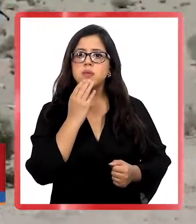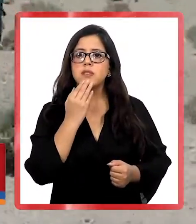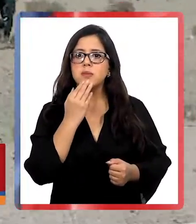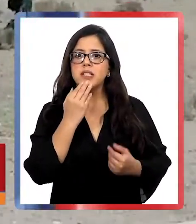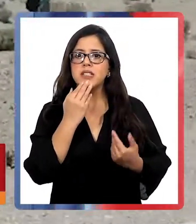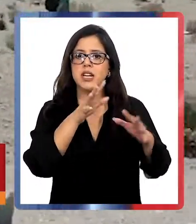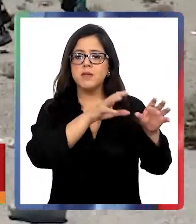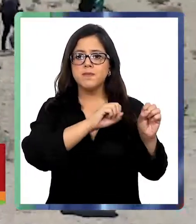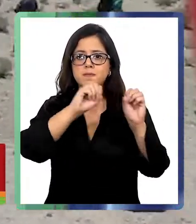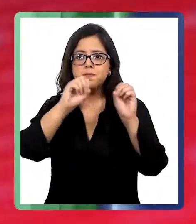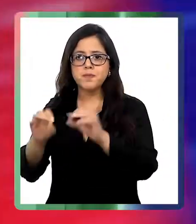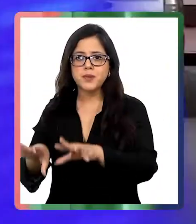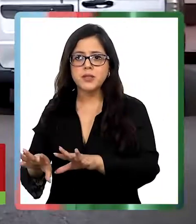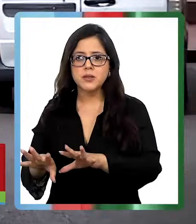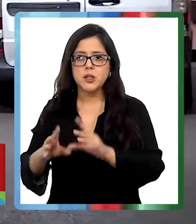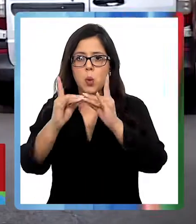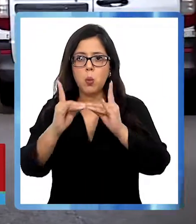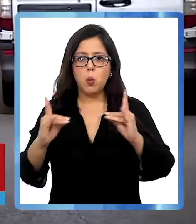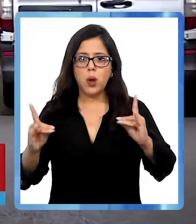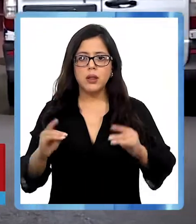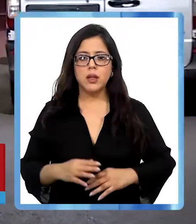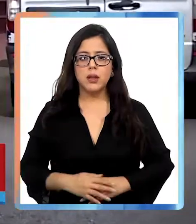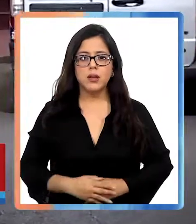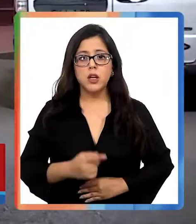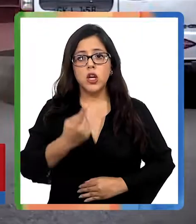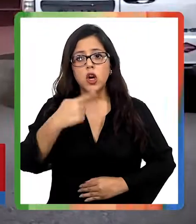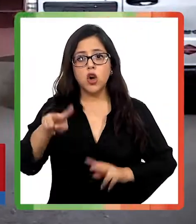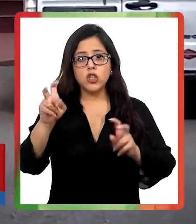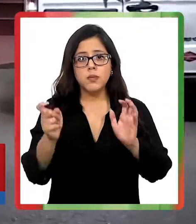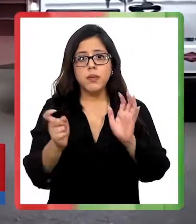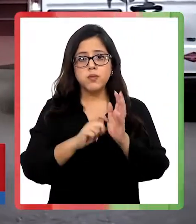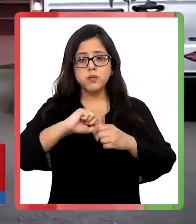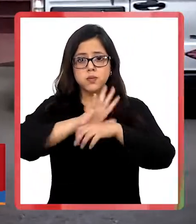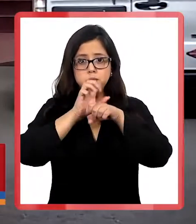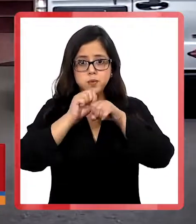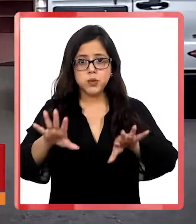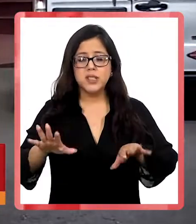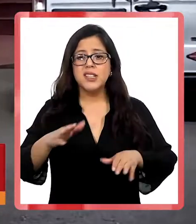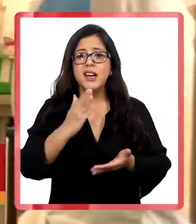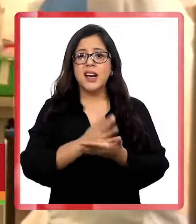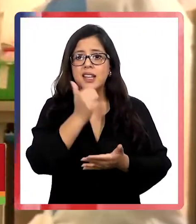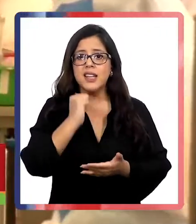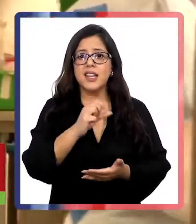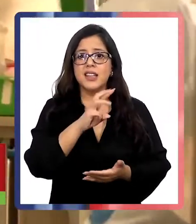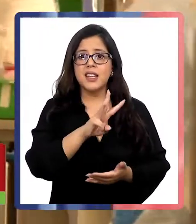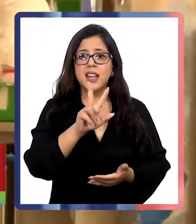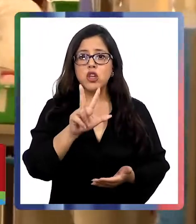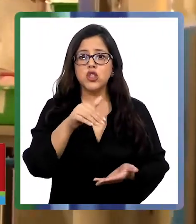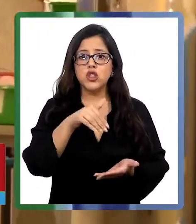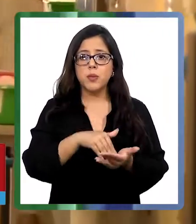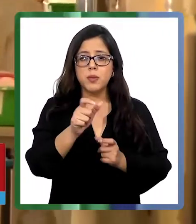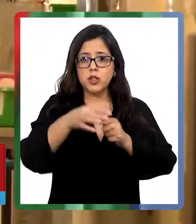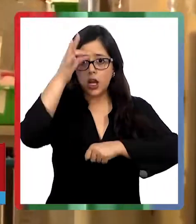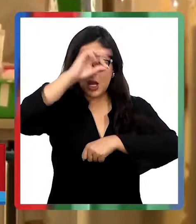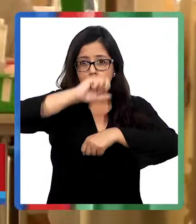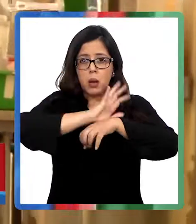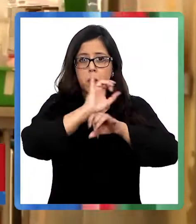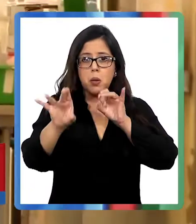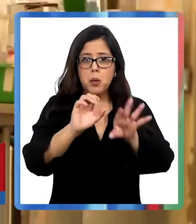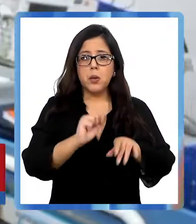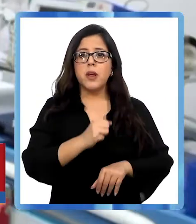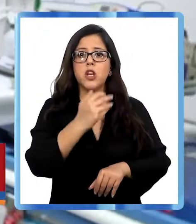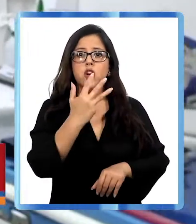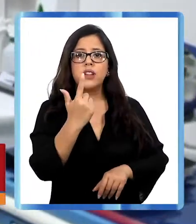un paso sobre nivel. Otro récord en pandemia. En el último día hubo casi 38.500 contagios